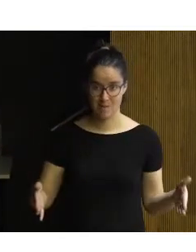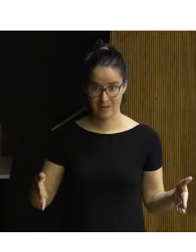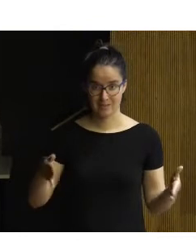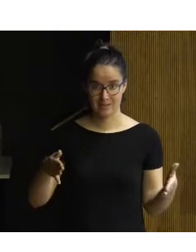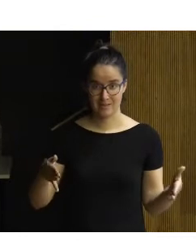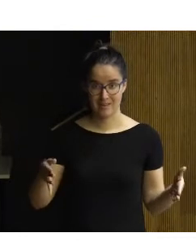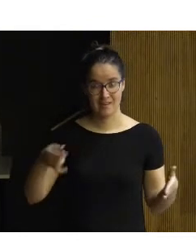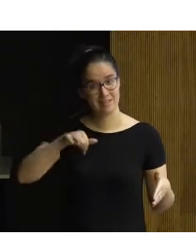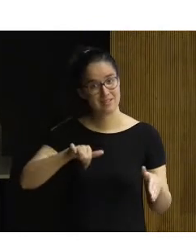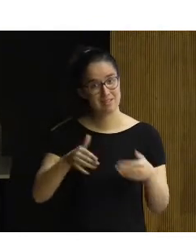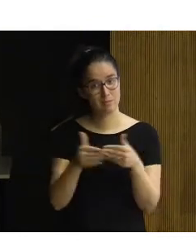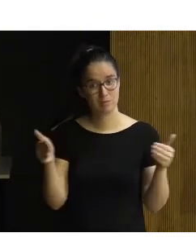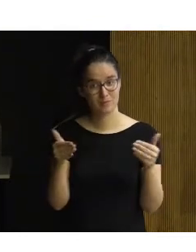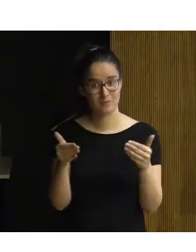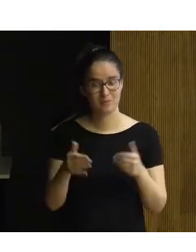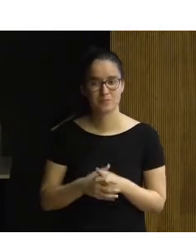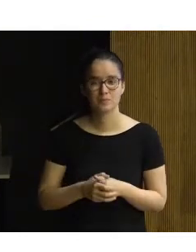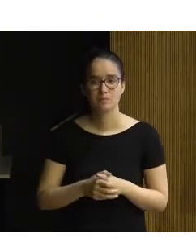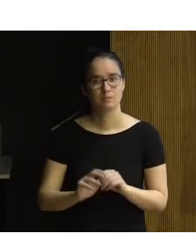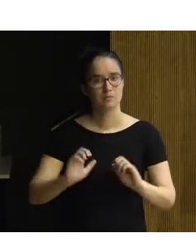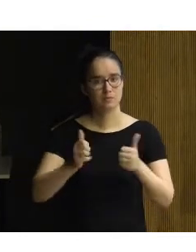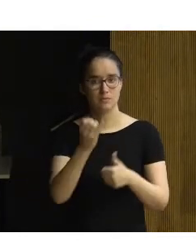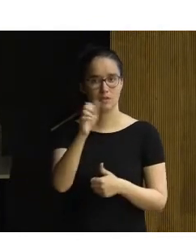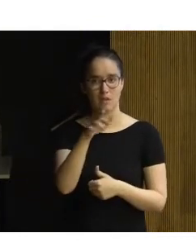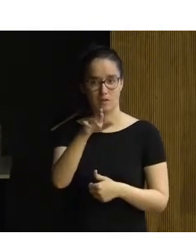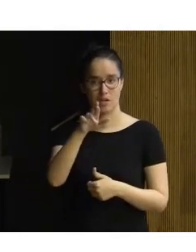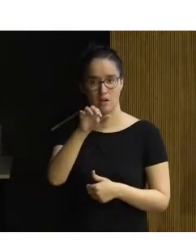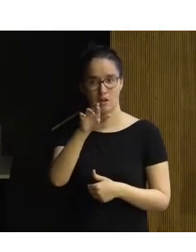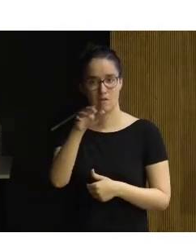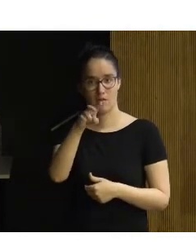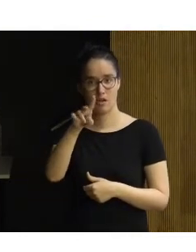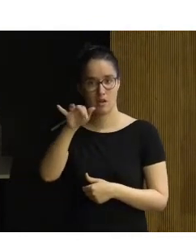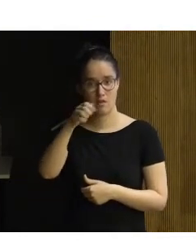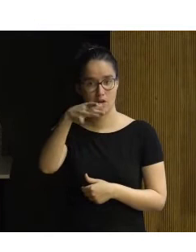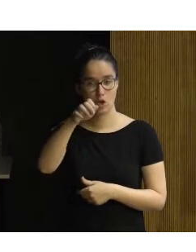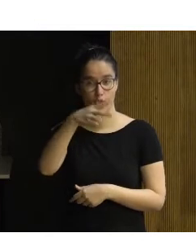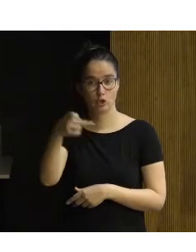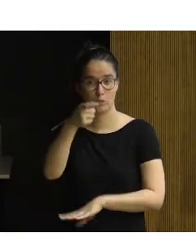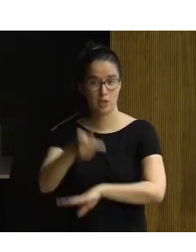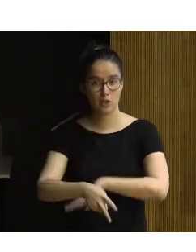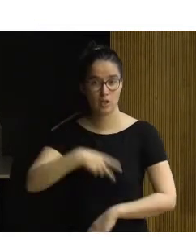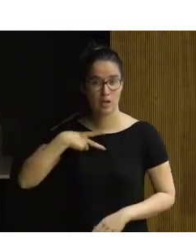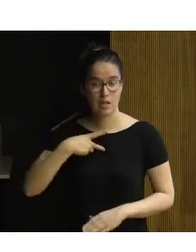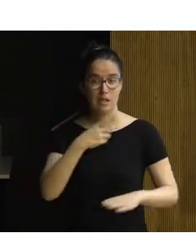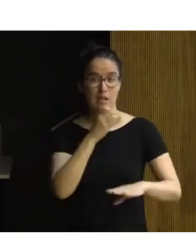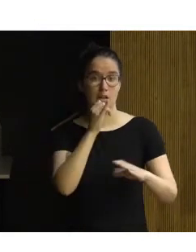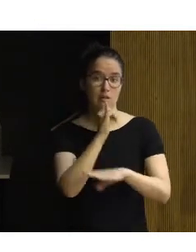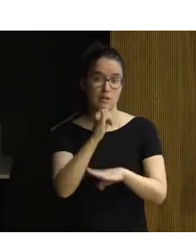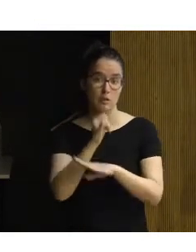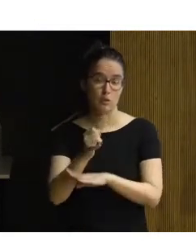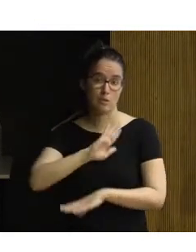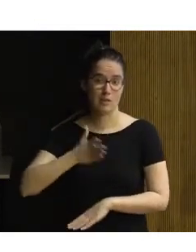este acto de presentación. Y comienza don Javier Rivera Blanco, su director general del Instituto del Patrimonio Cultural de España.